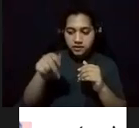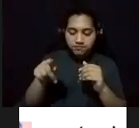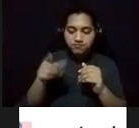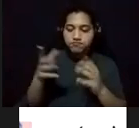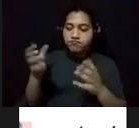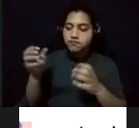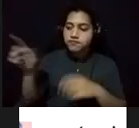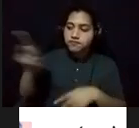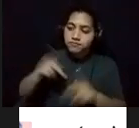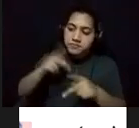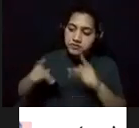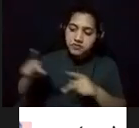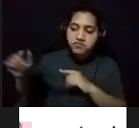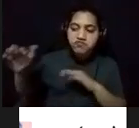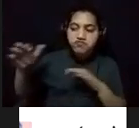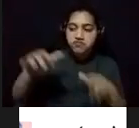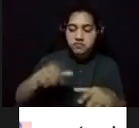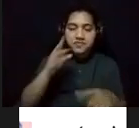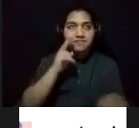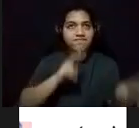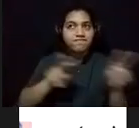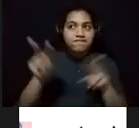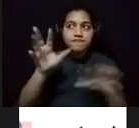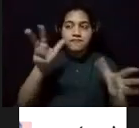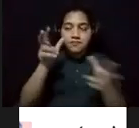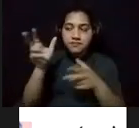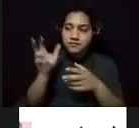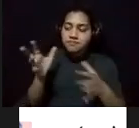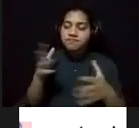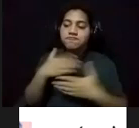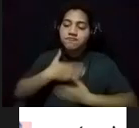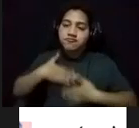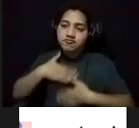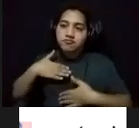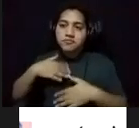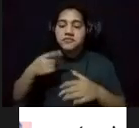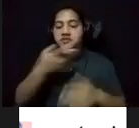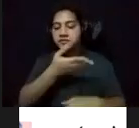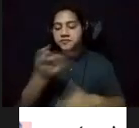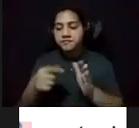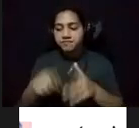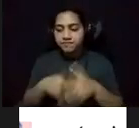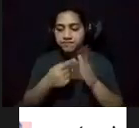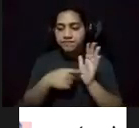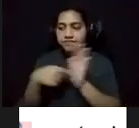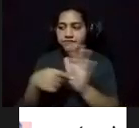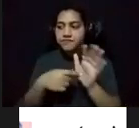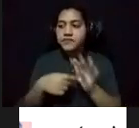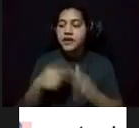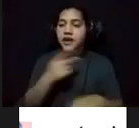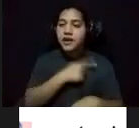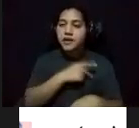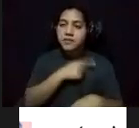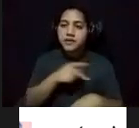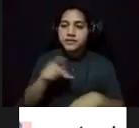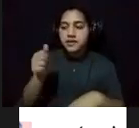realizar exhibiciones en las plazas de armas y San José. Tu fiño nos comenta en una